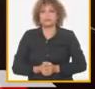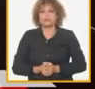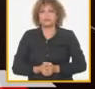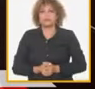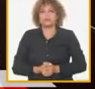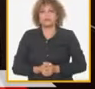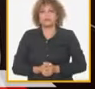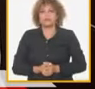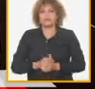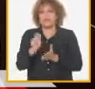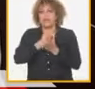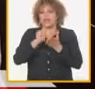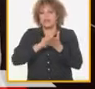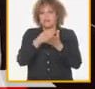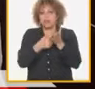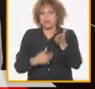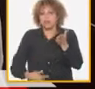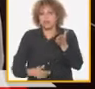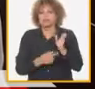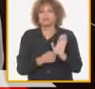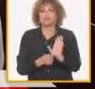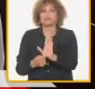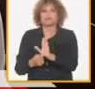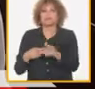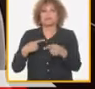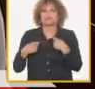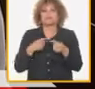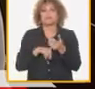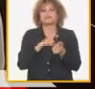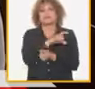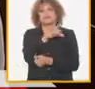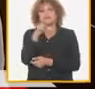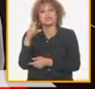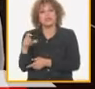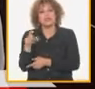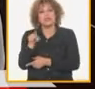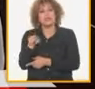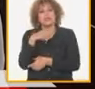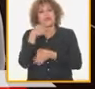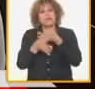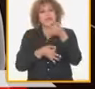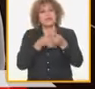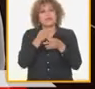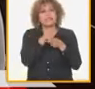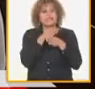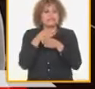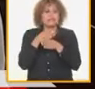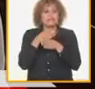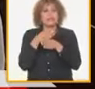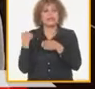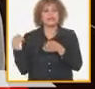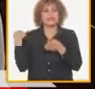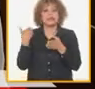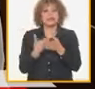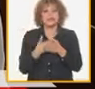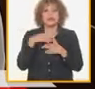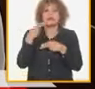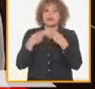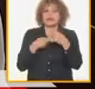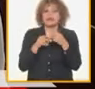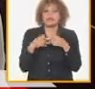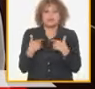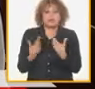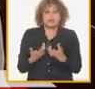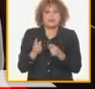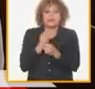el informe que se presenta al pleno del comité central nos dice lo que se ha hecho hasta la fecha pero sobre